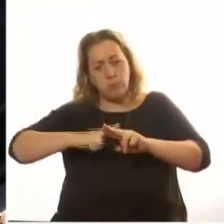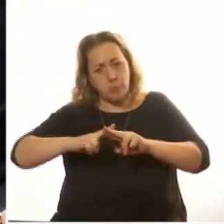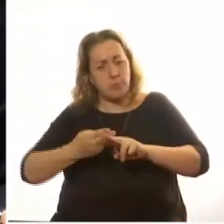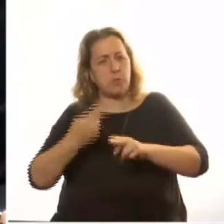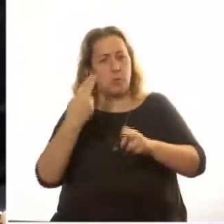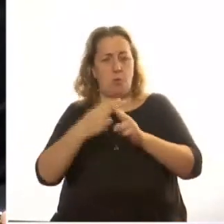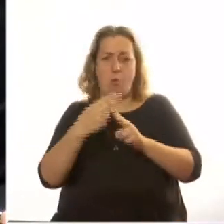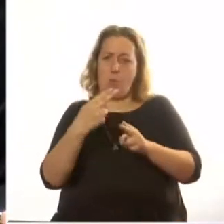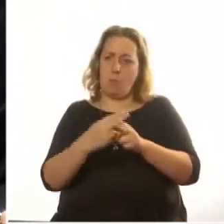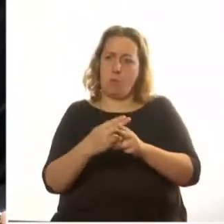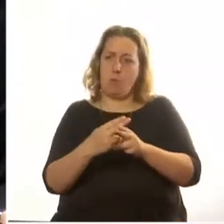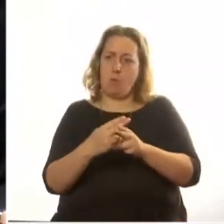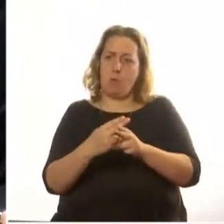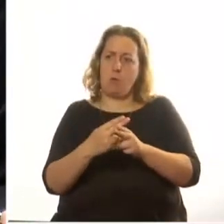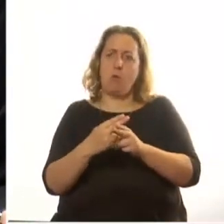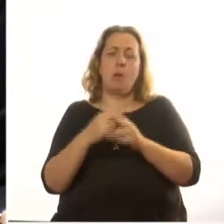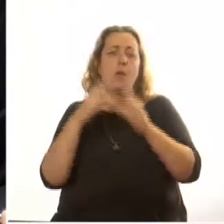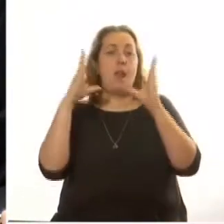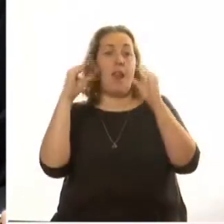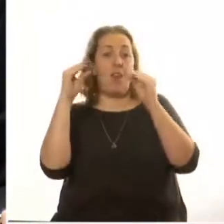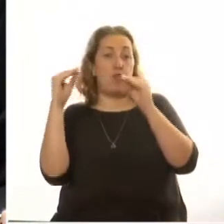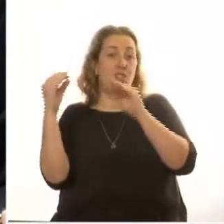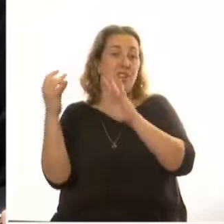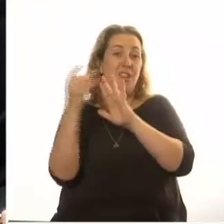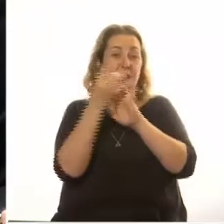la noche de los cristales rotos.